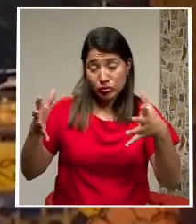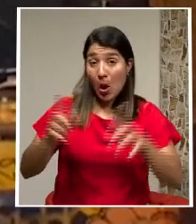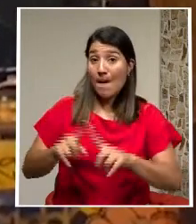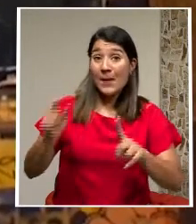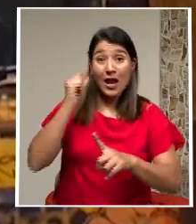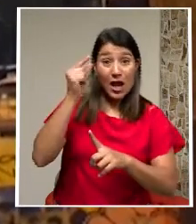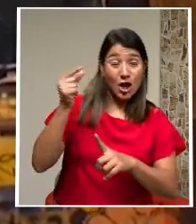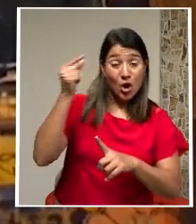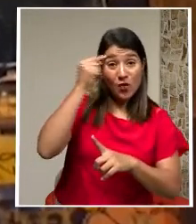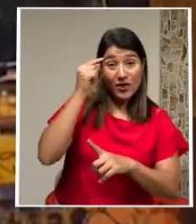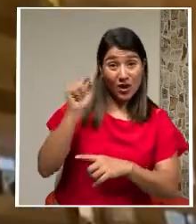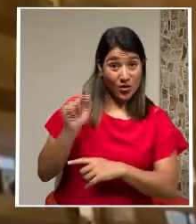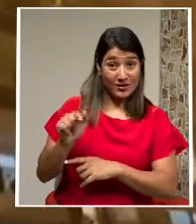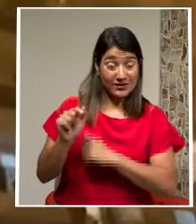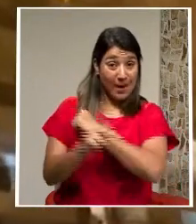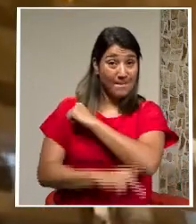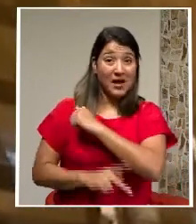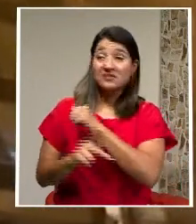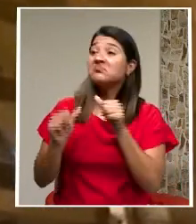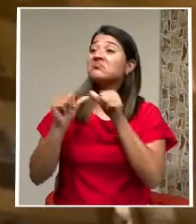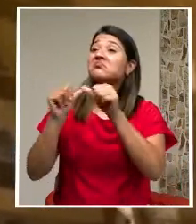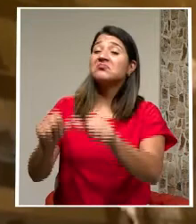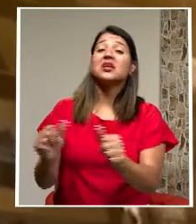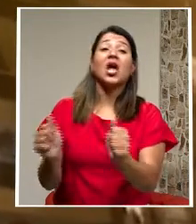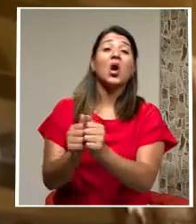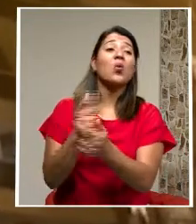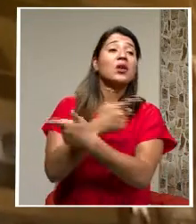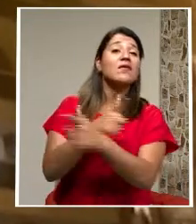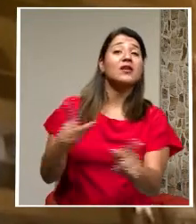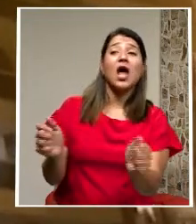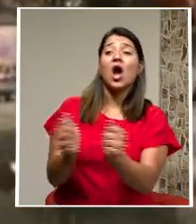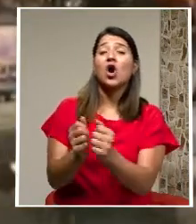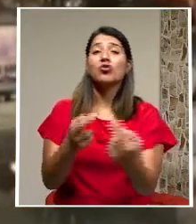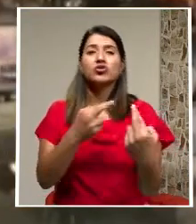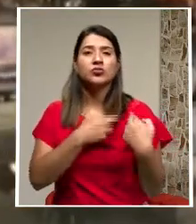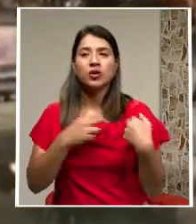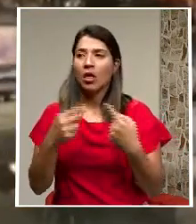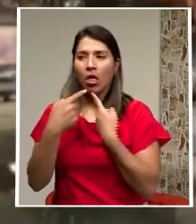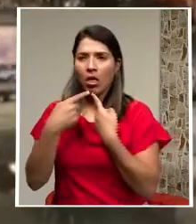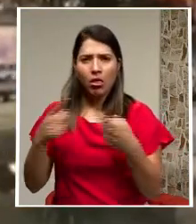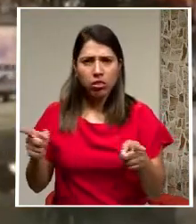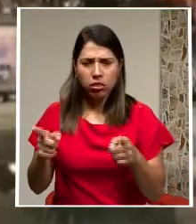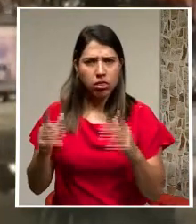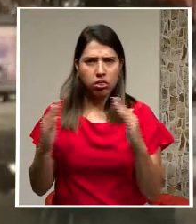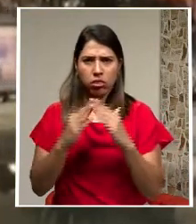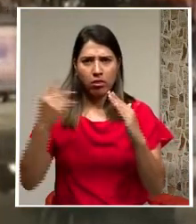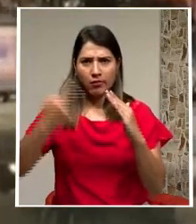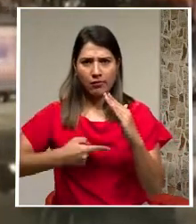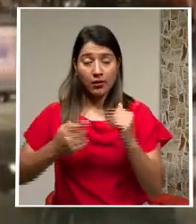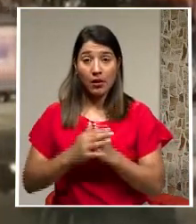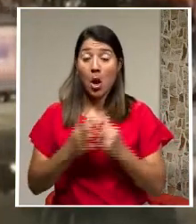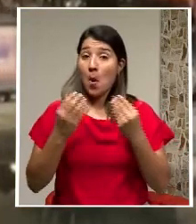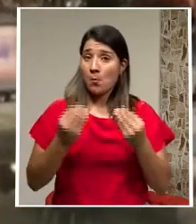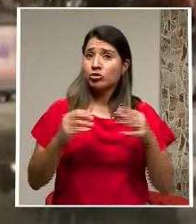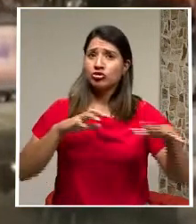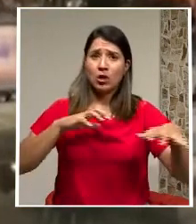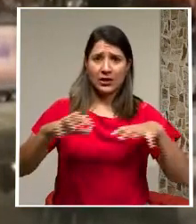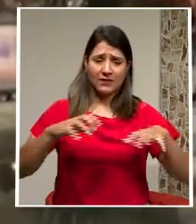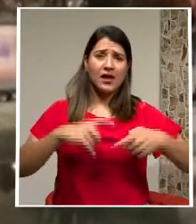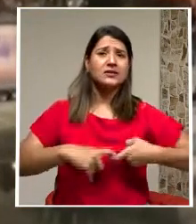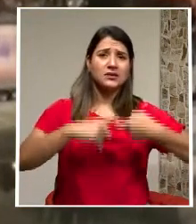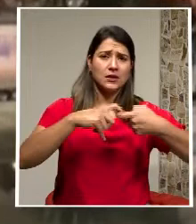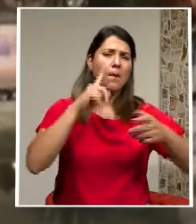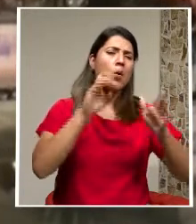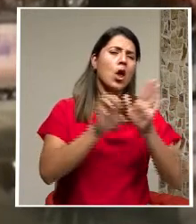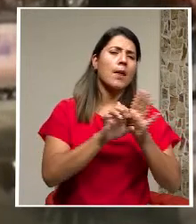el gobierno De Luis Lacalle Pou sigue apelando A la libertad Responsable Y no decreta Un confinamiento Obligatorio Muchas actividades Están suspendidas